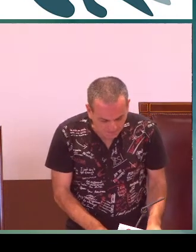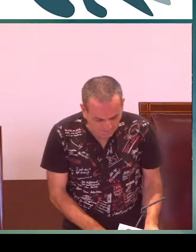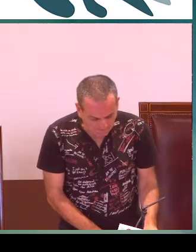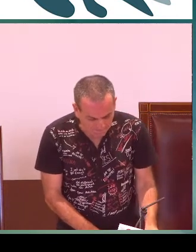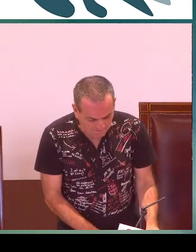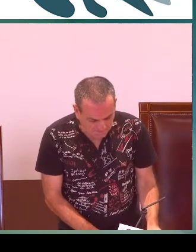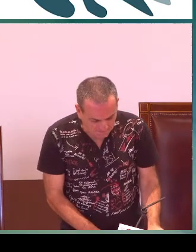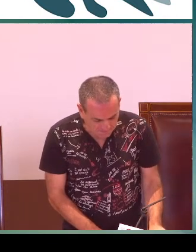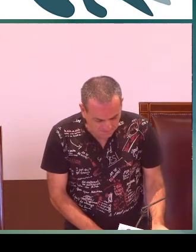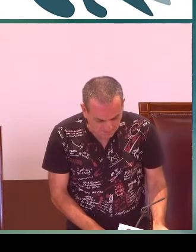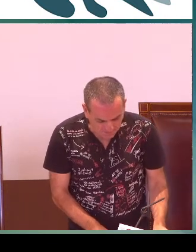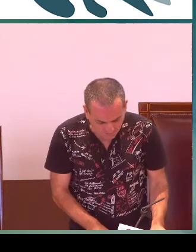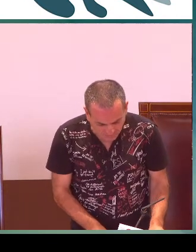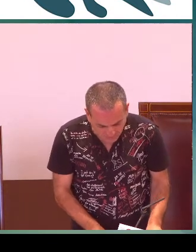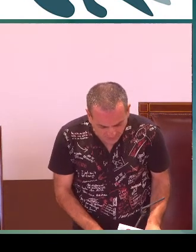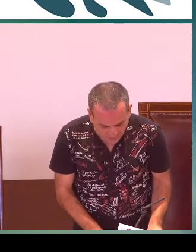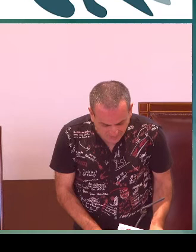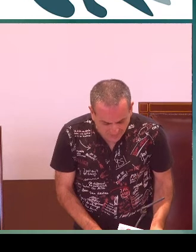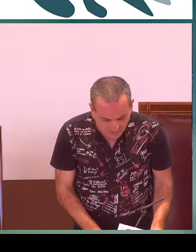pero no en el equipo didáctico.